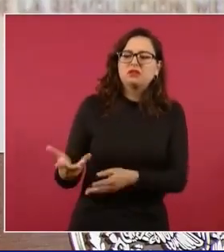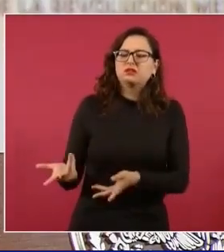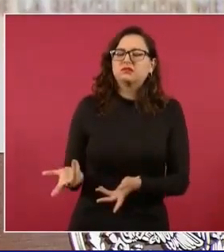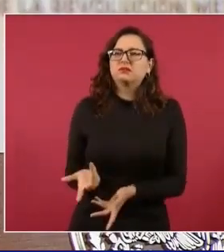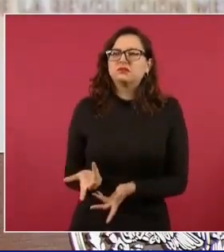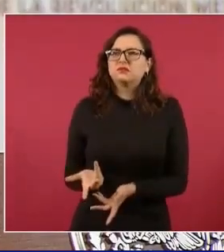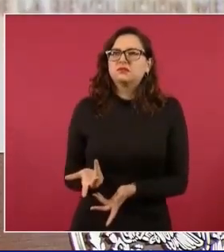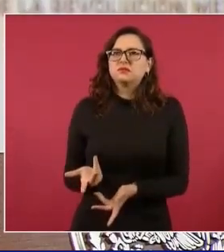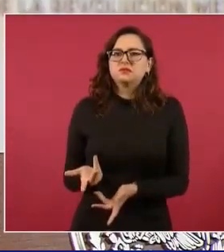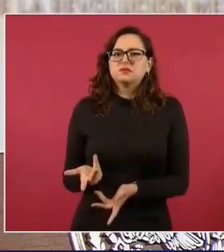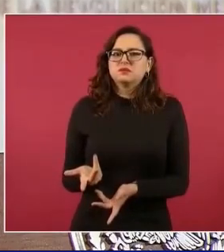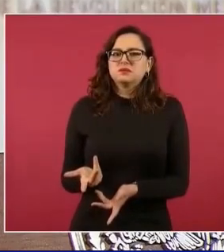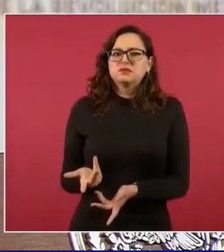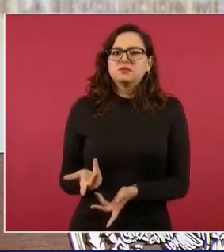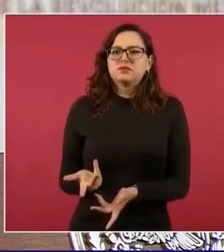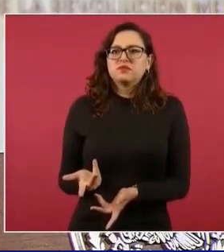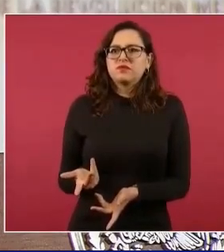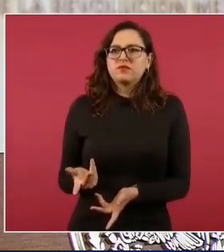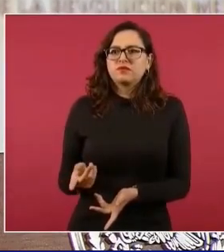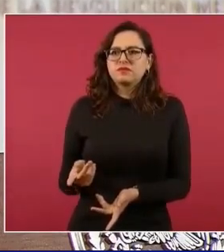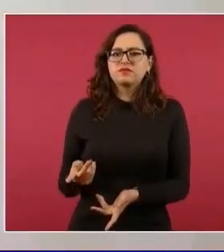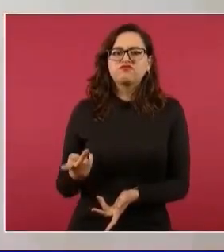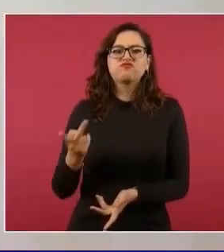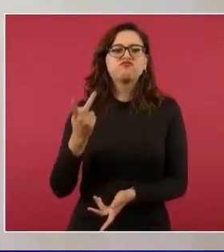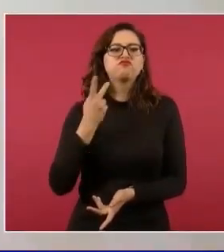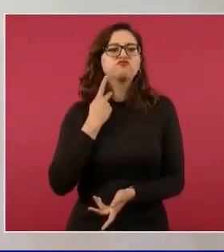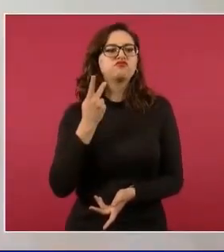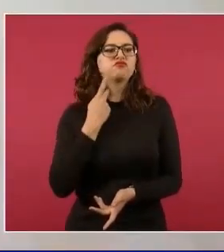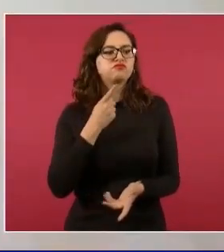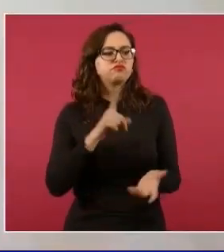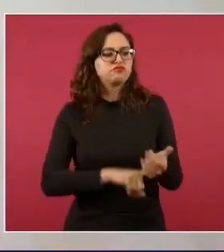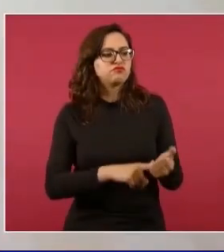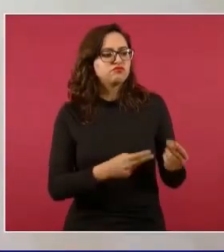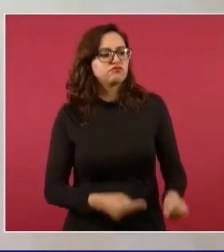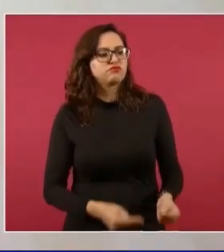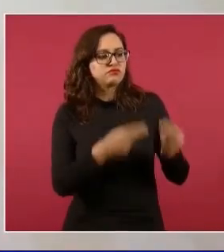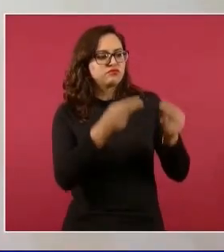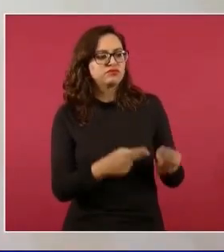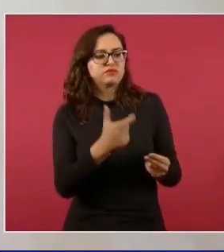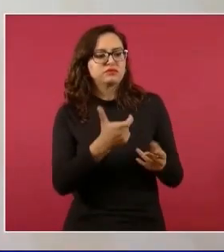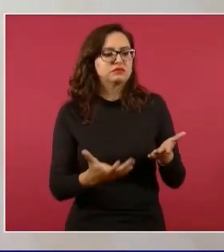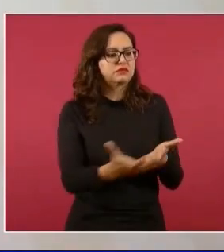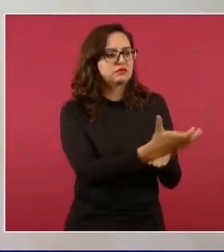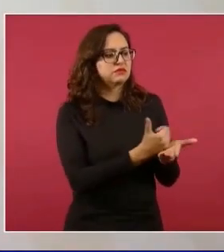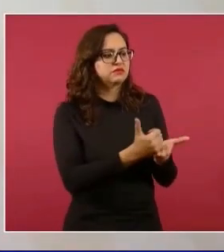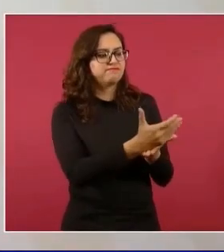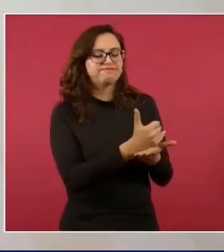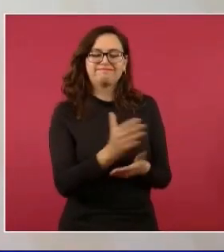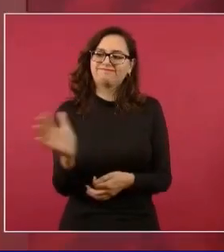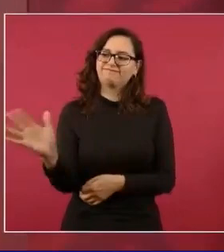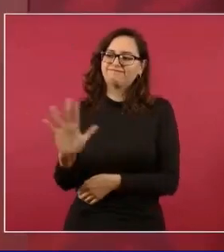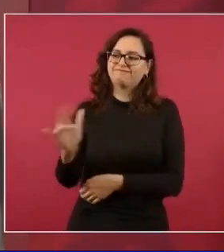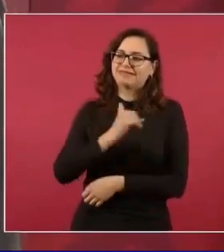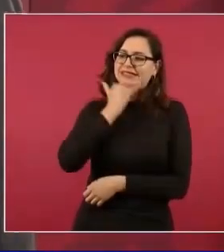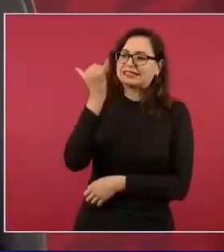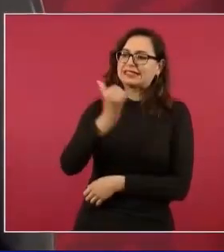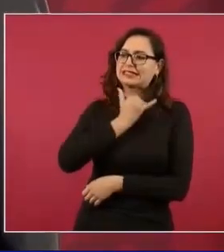eso es ver la política como un negocio lucrativo y la política